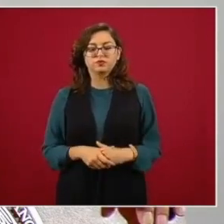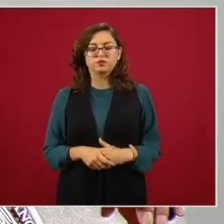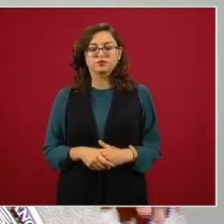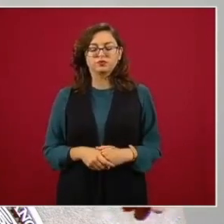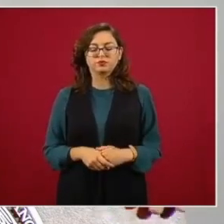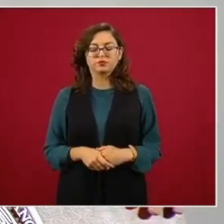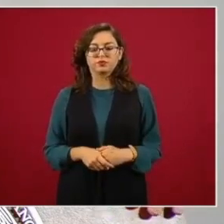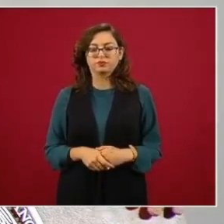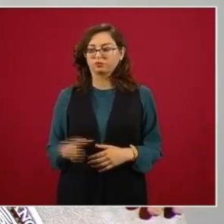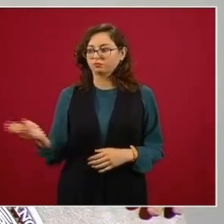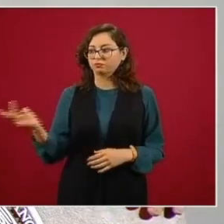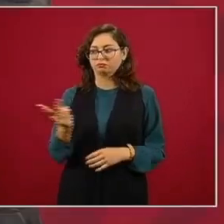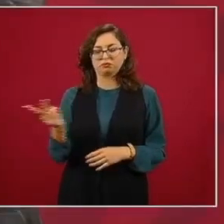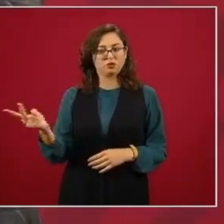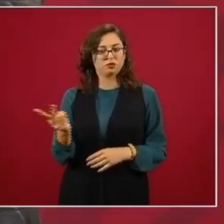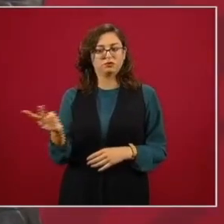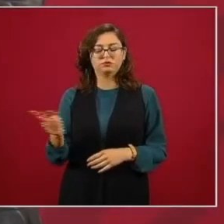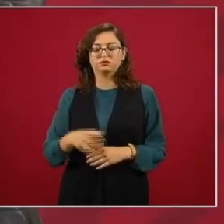a los dos